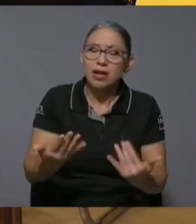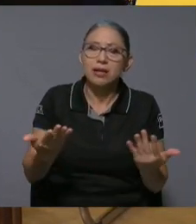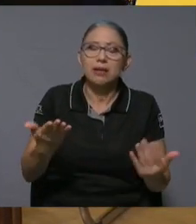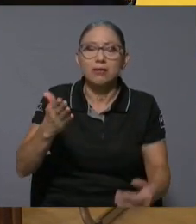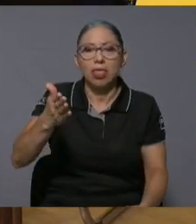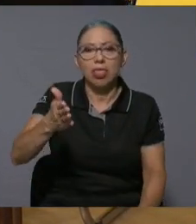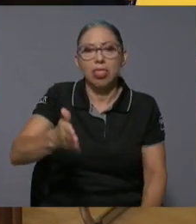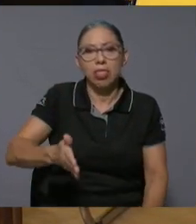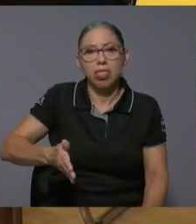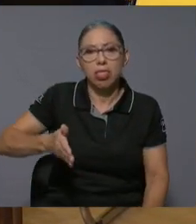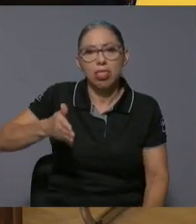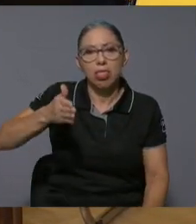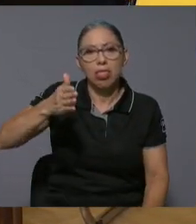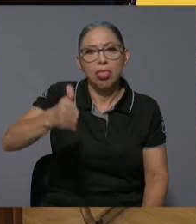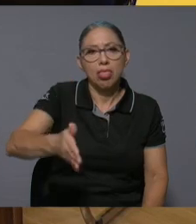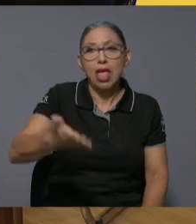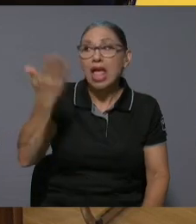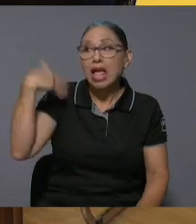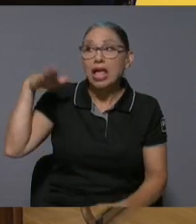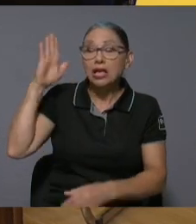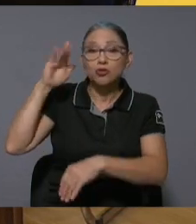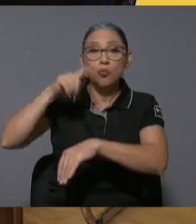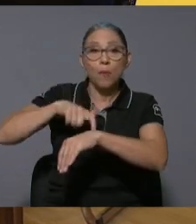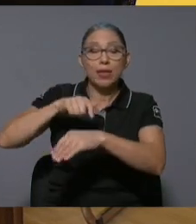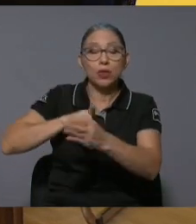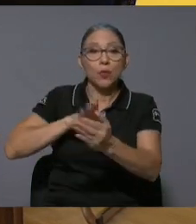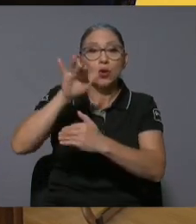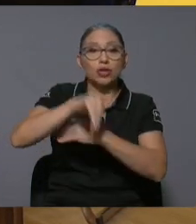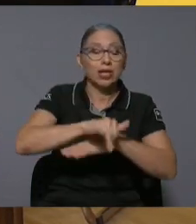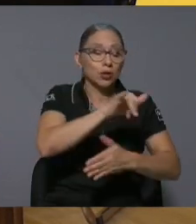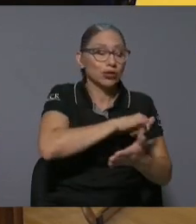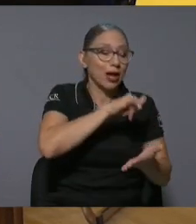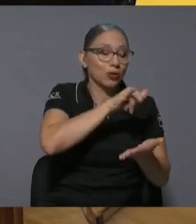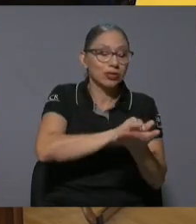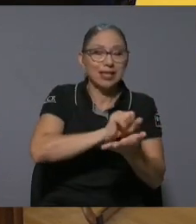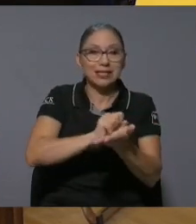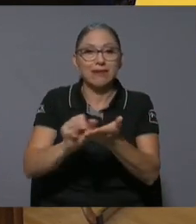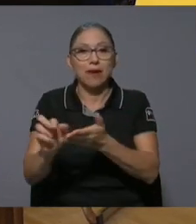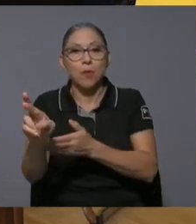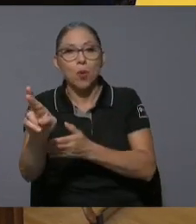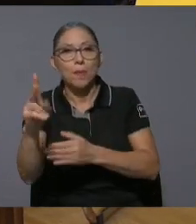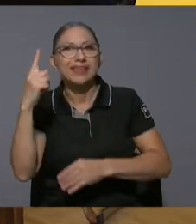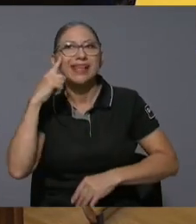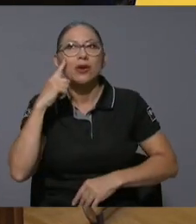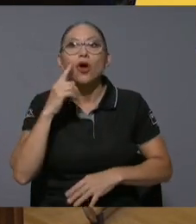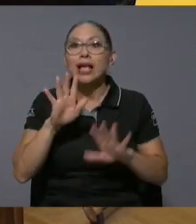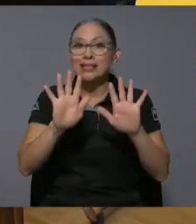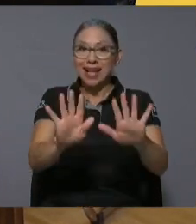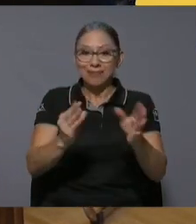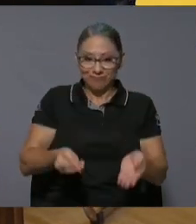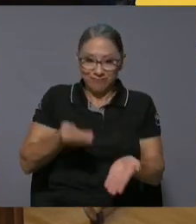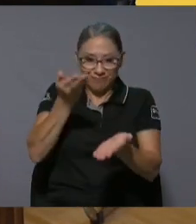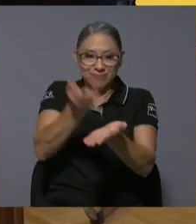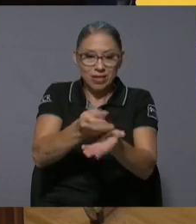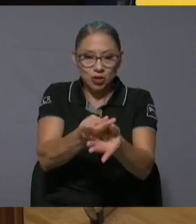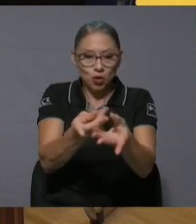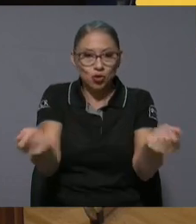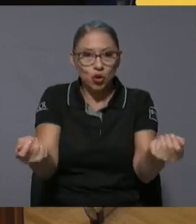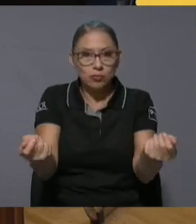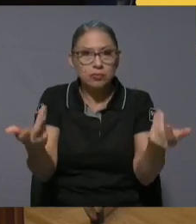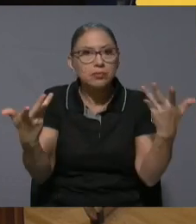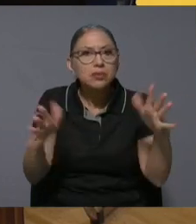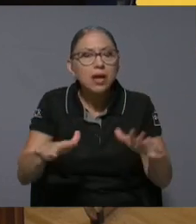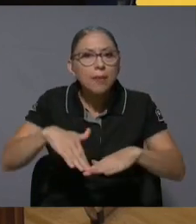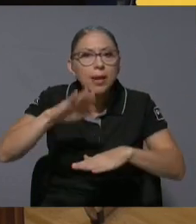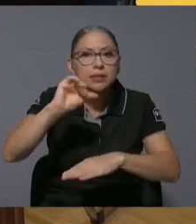en su momento con el proyecto San José San Ramón dijimos bueno la solución es esta pasaron pasó ya más de una década y en otros